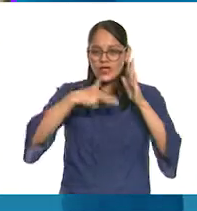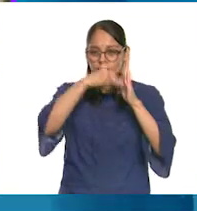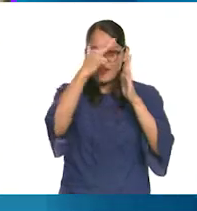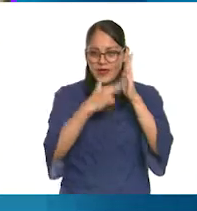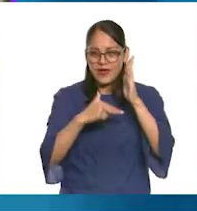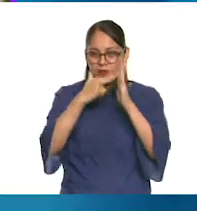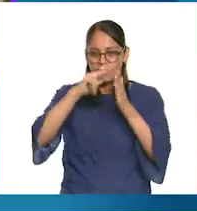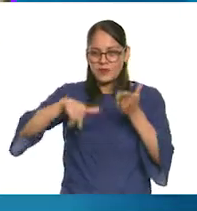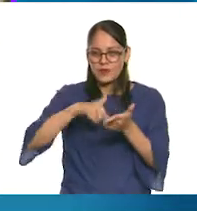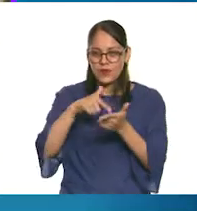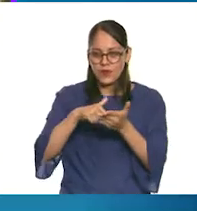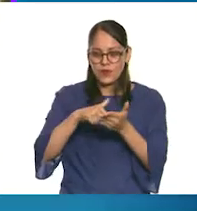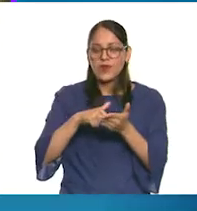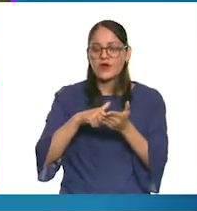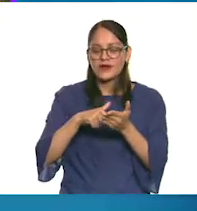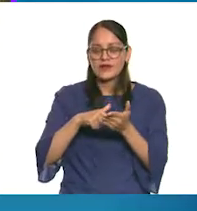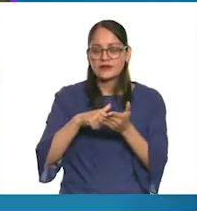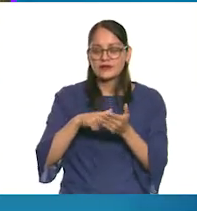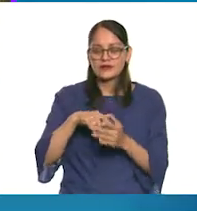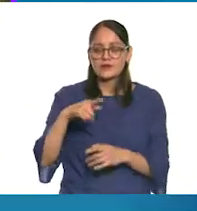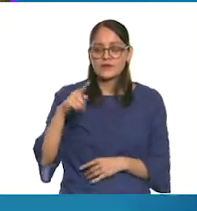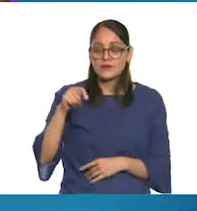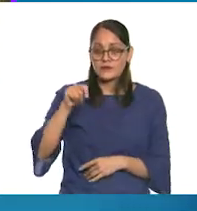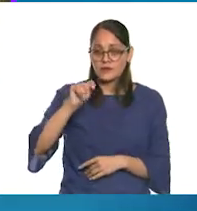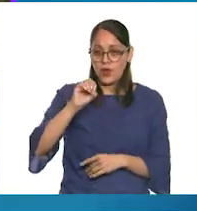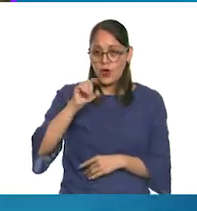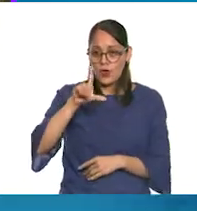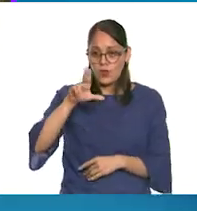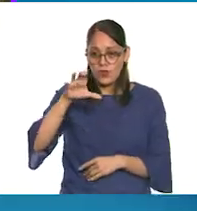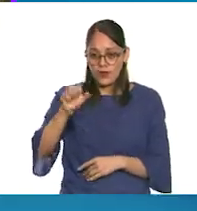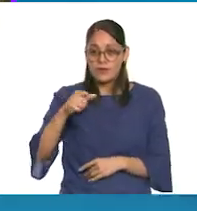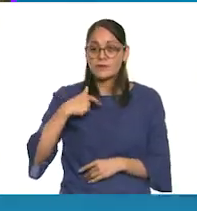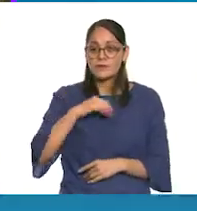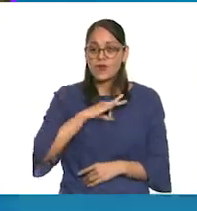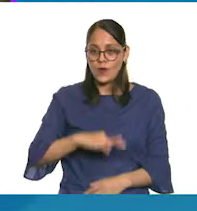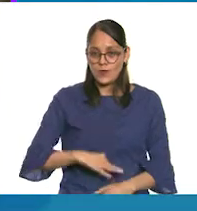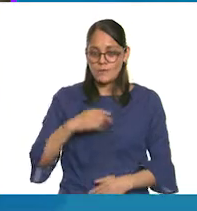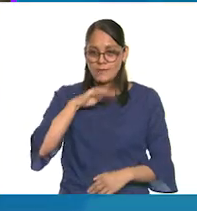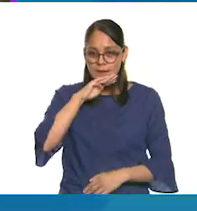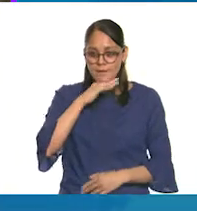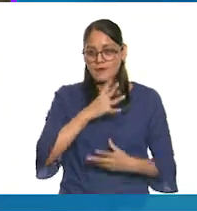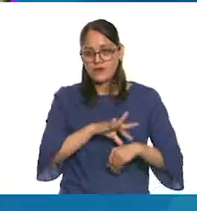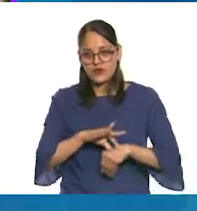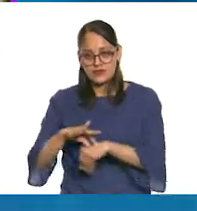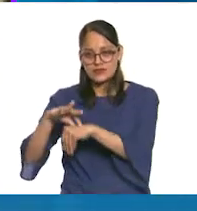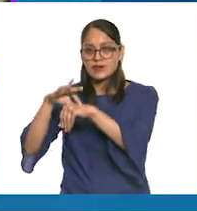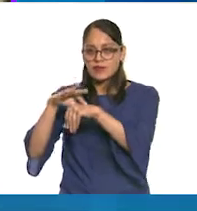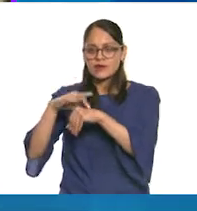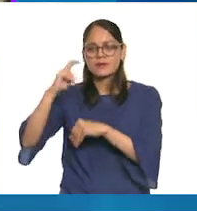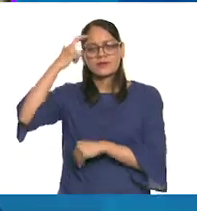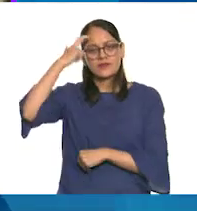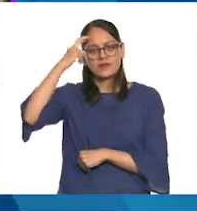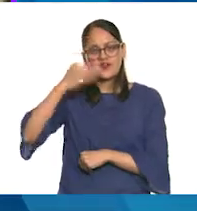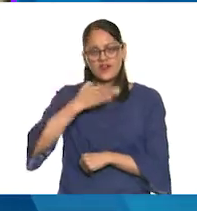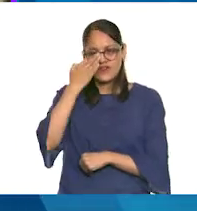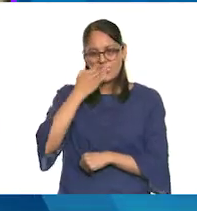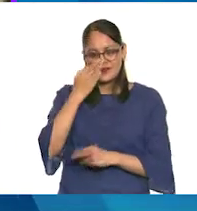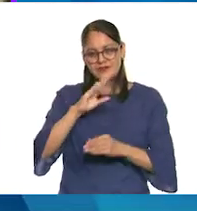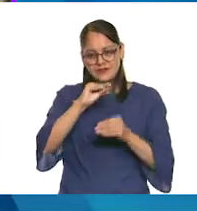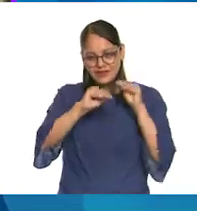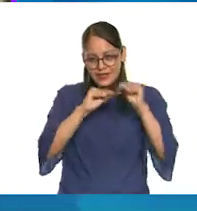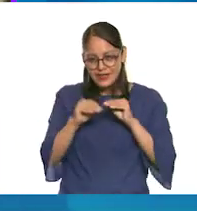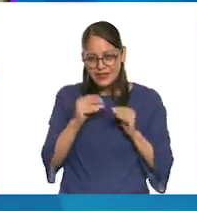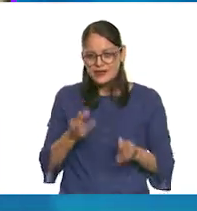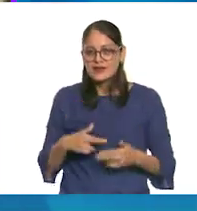Toluca. Mi mamá me llevó y nos divertimos mucho. Por eso voy a hacer una flor y regalársela. A ella